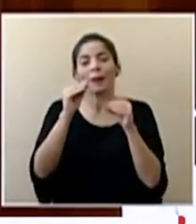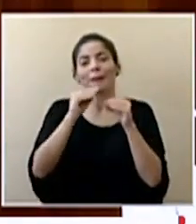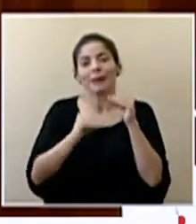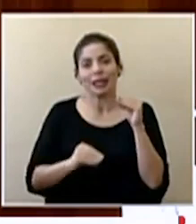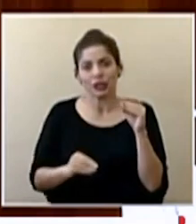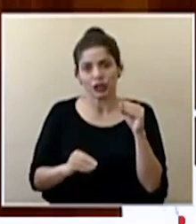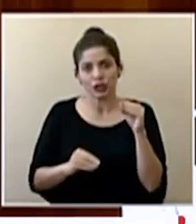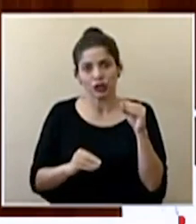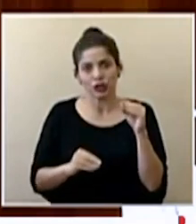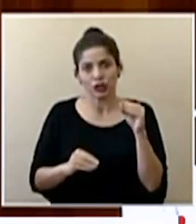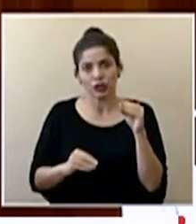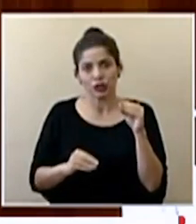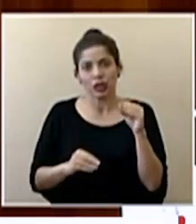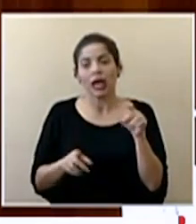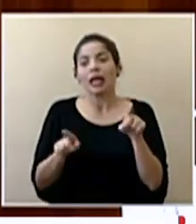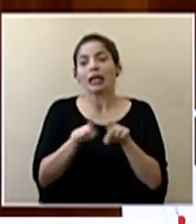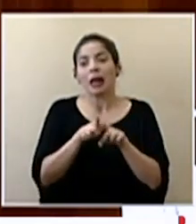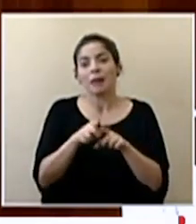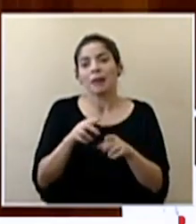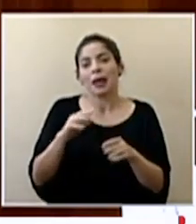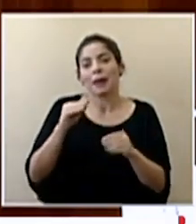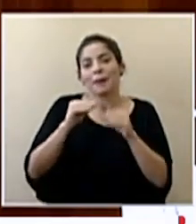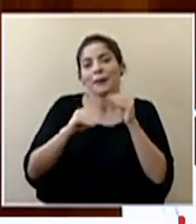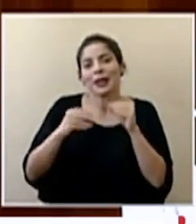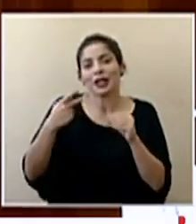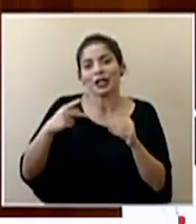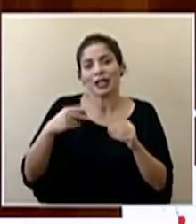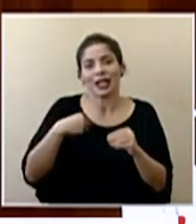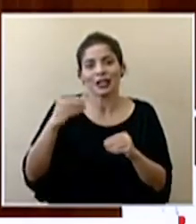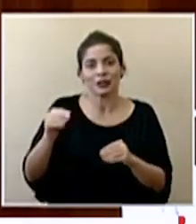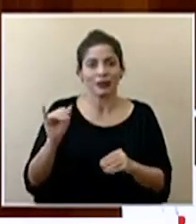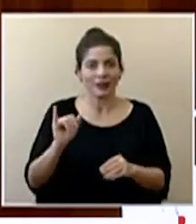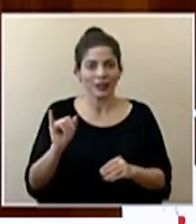y así es también el riesgo de la infección